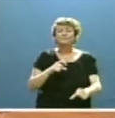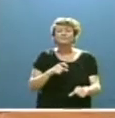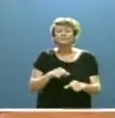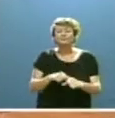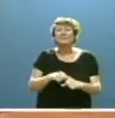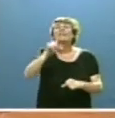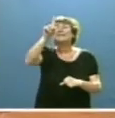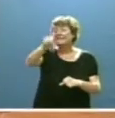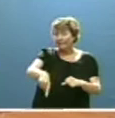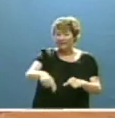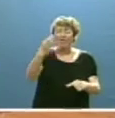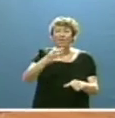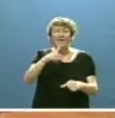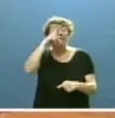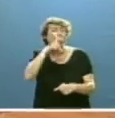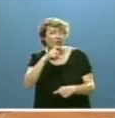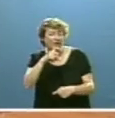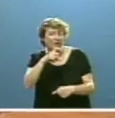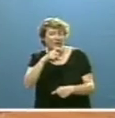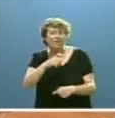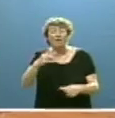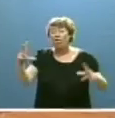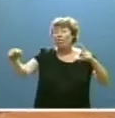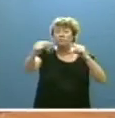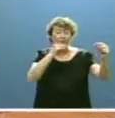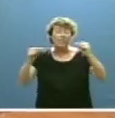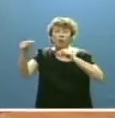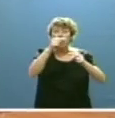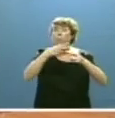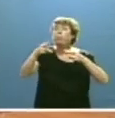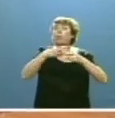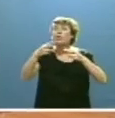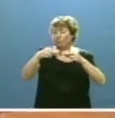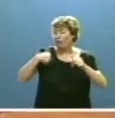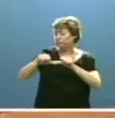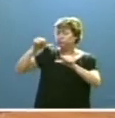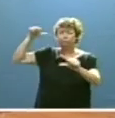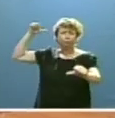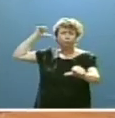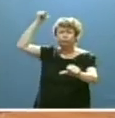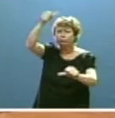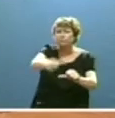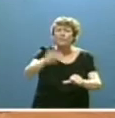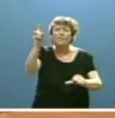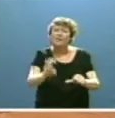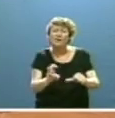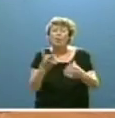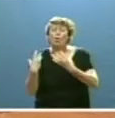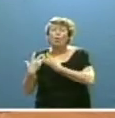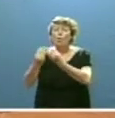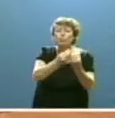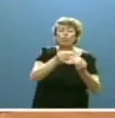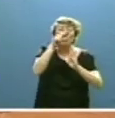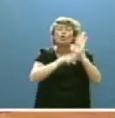Y también debemos recordar el diálogo político con el que hemos venido desarrollando conjuntamente las